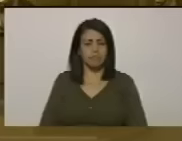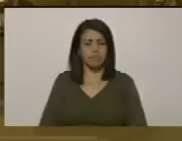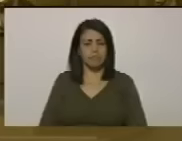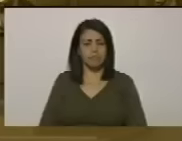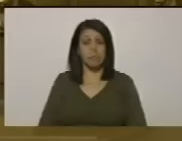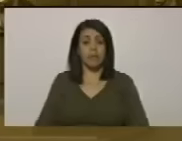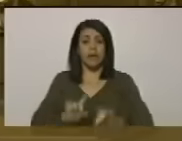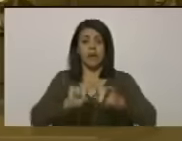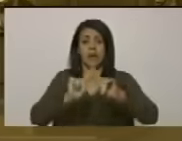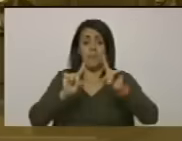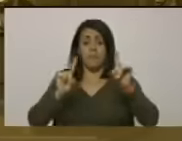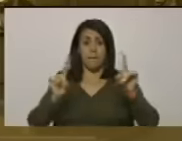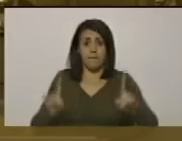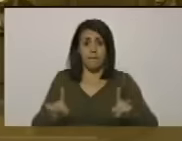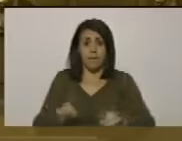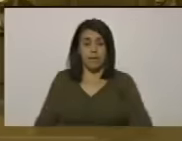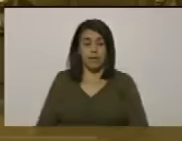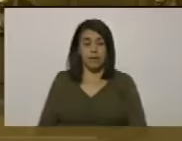pero